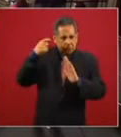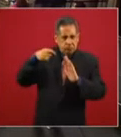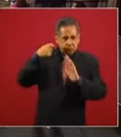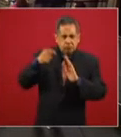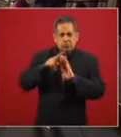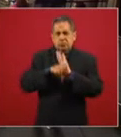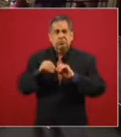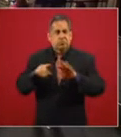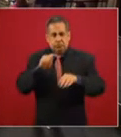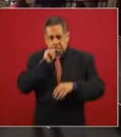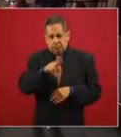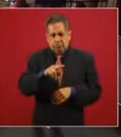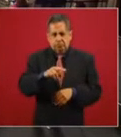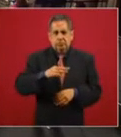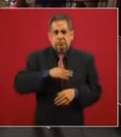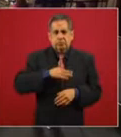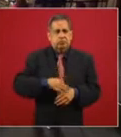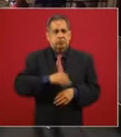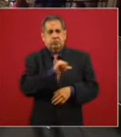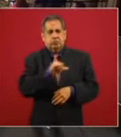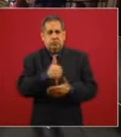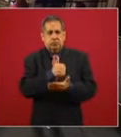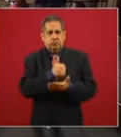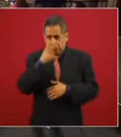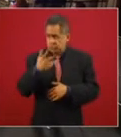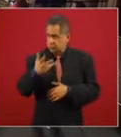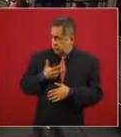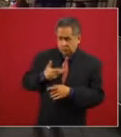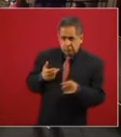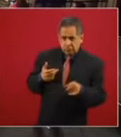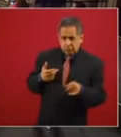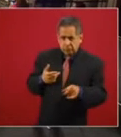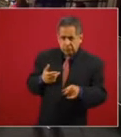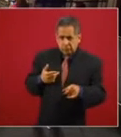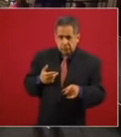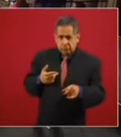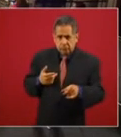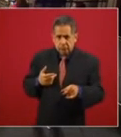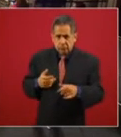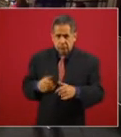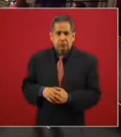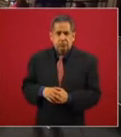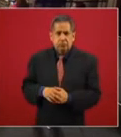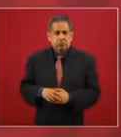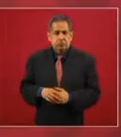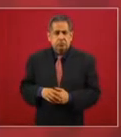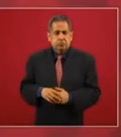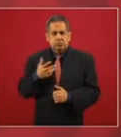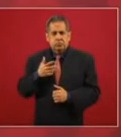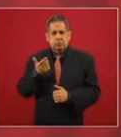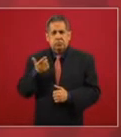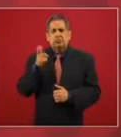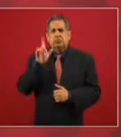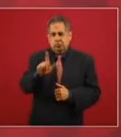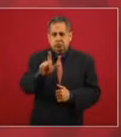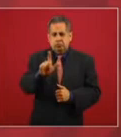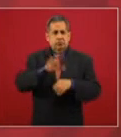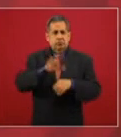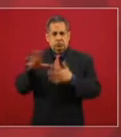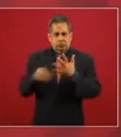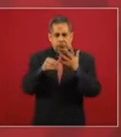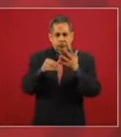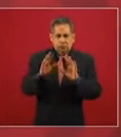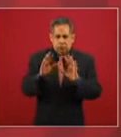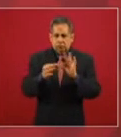tren lo tienen sí y ya el lunes lo incorporamos